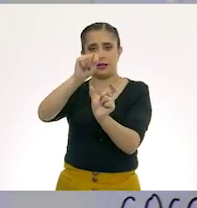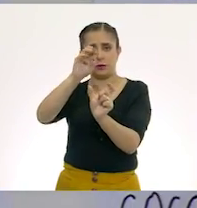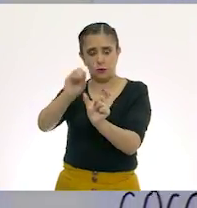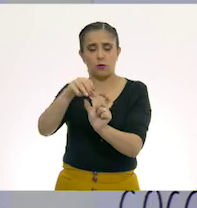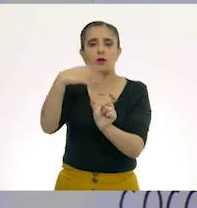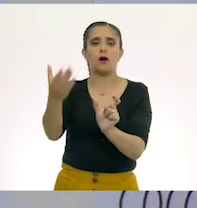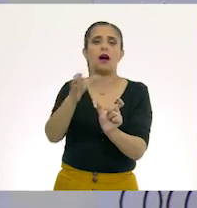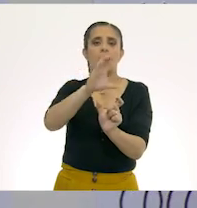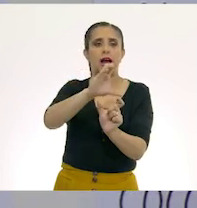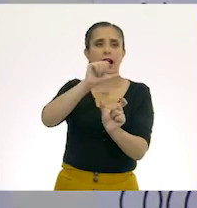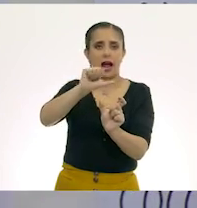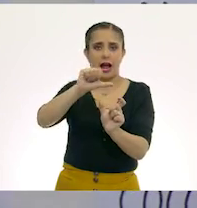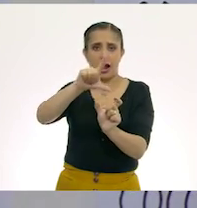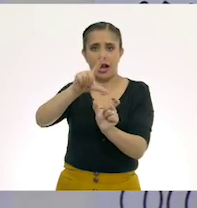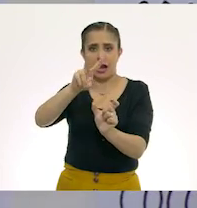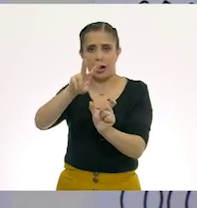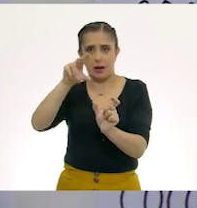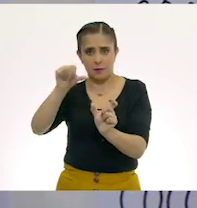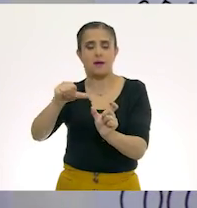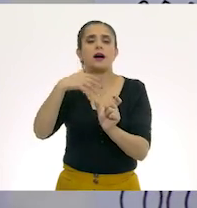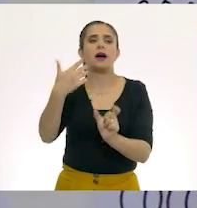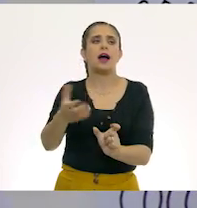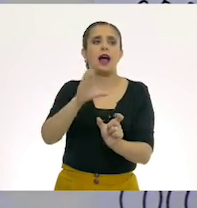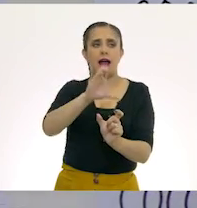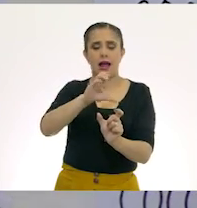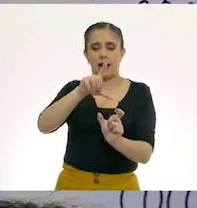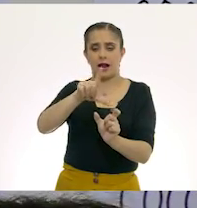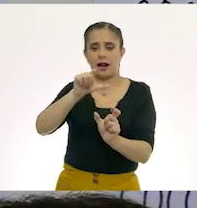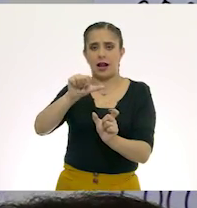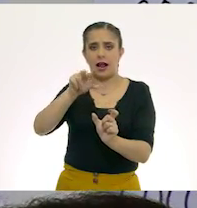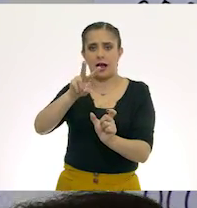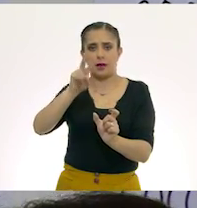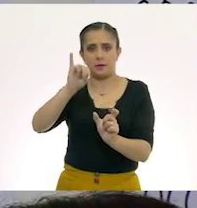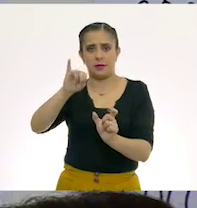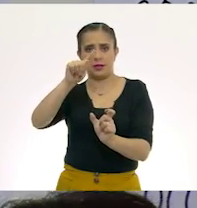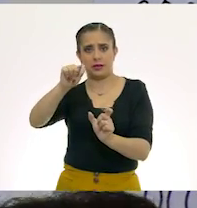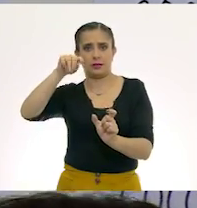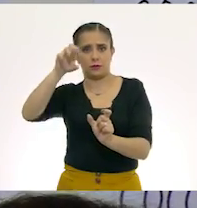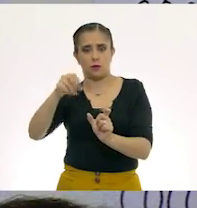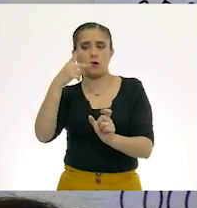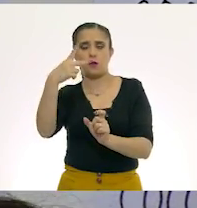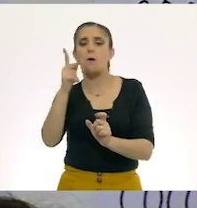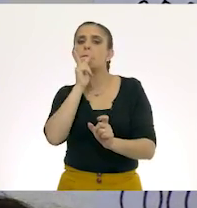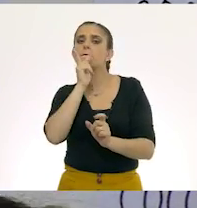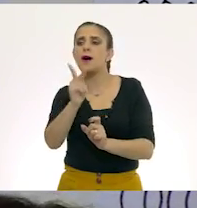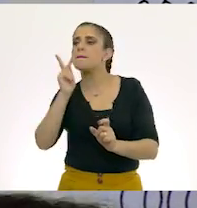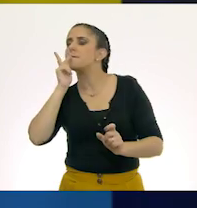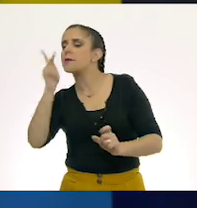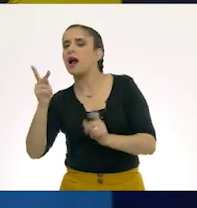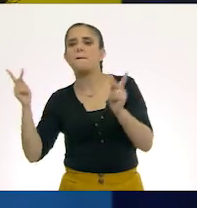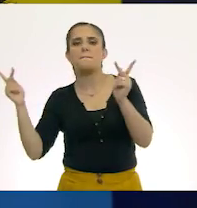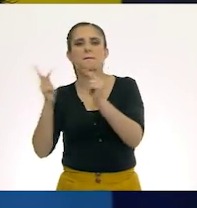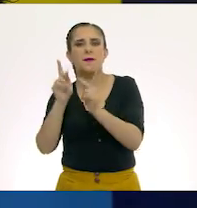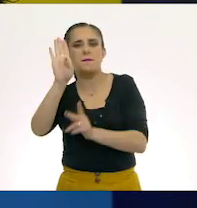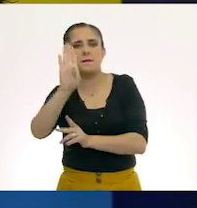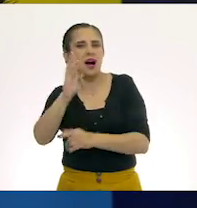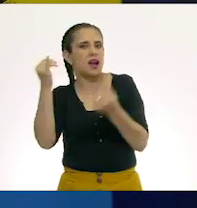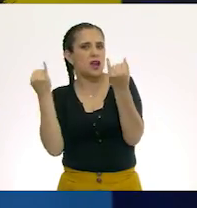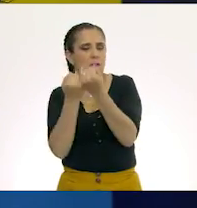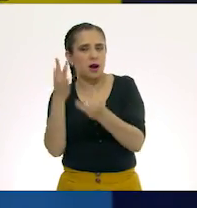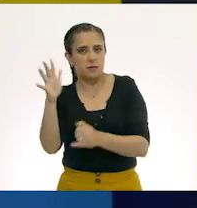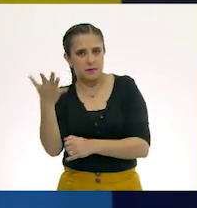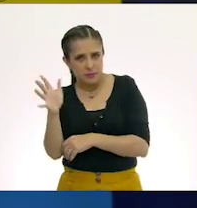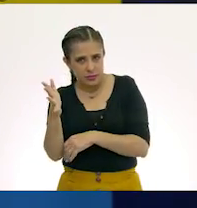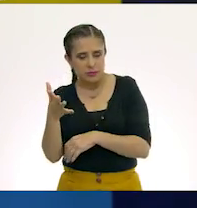y clavito. ¿Sí? Sí. Bueno, voy a anotarlas de este lado